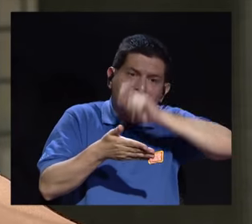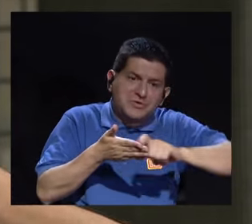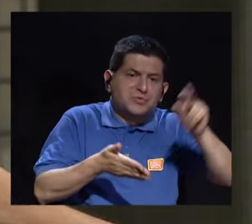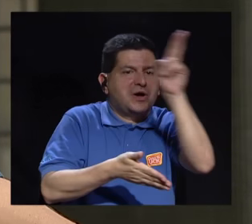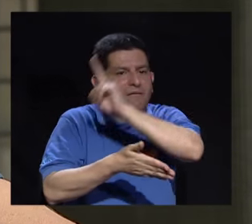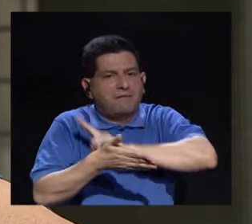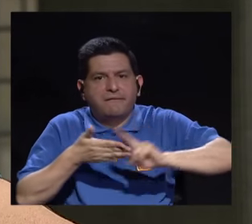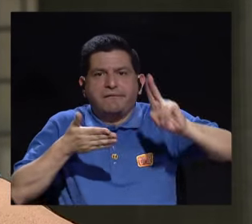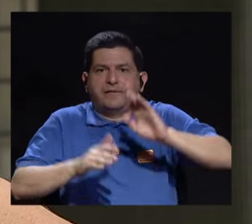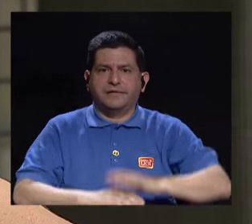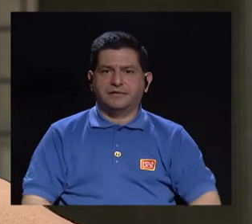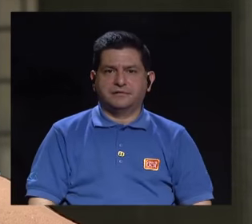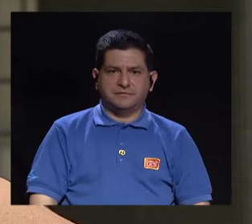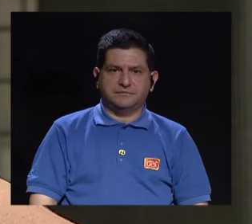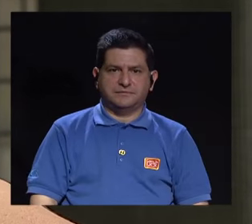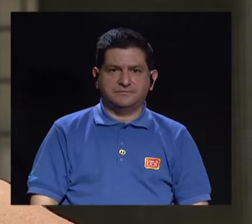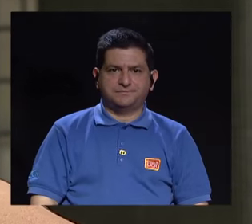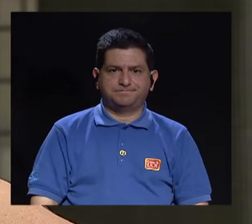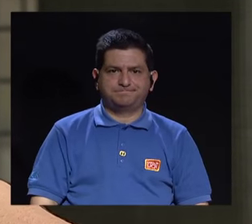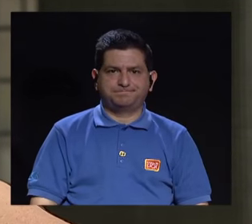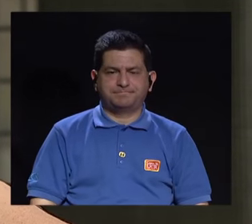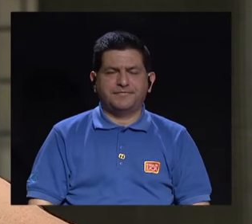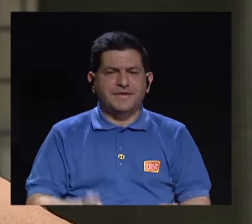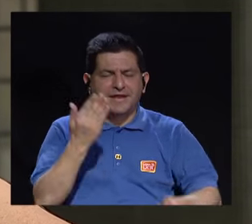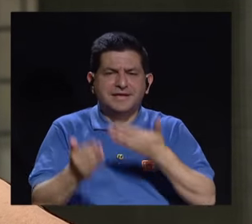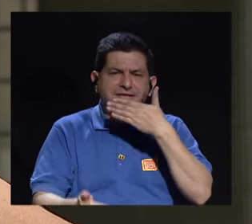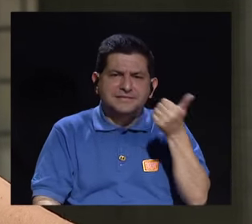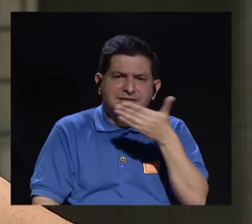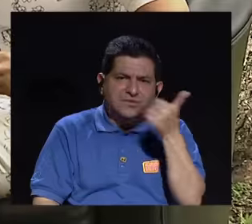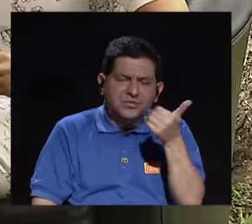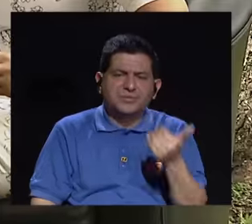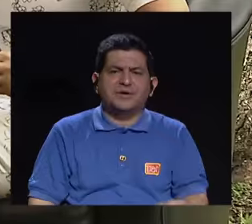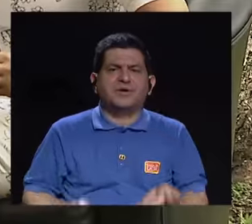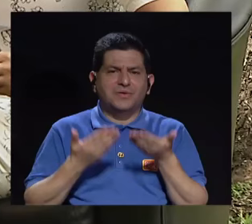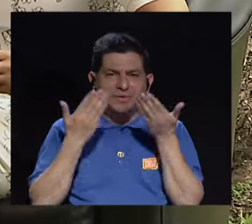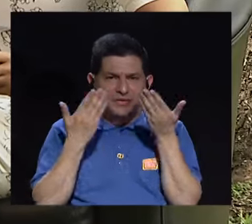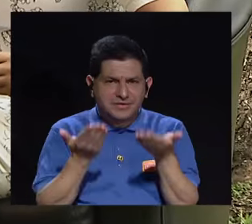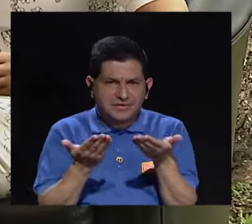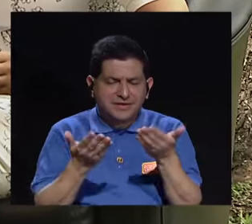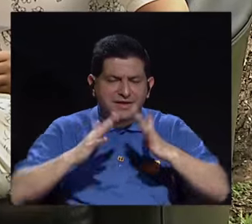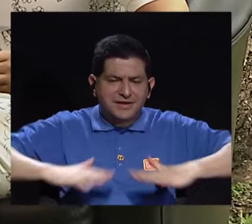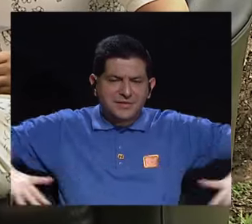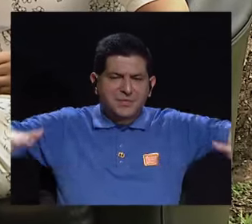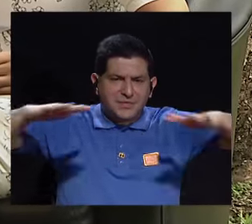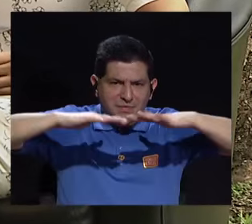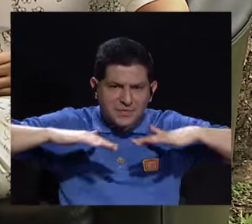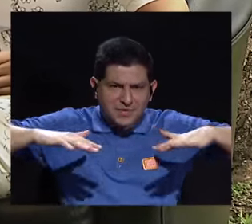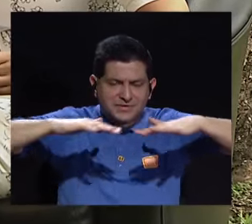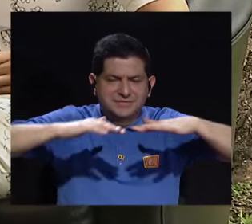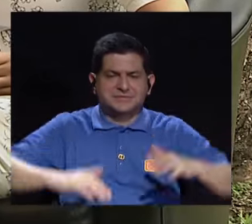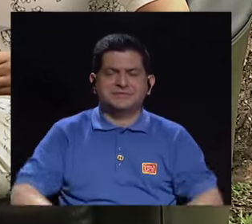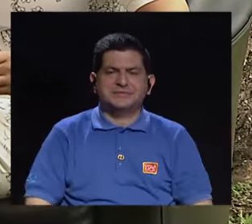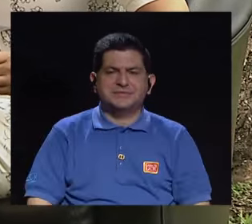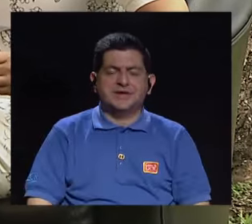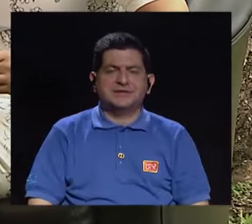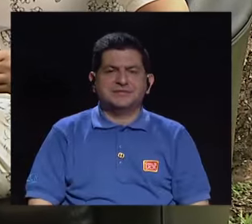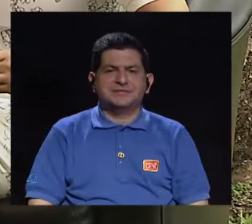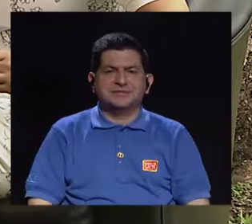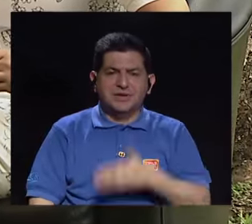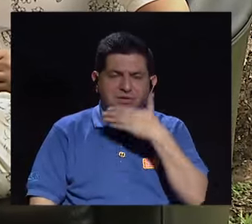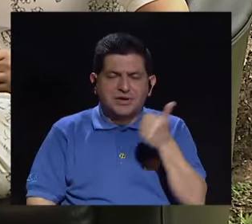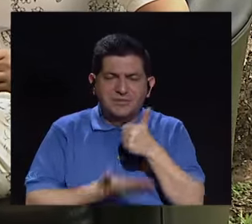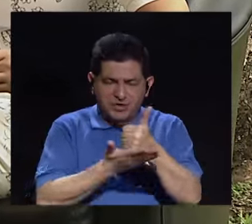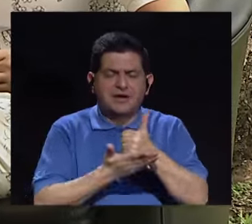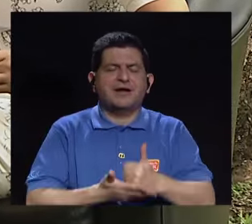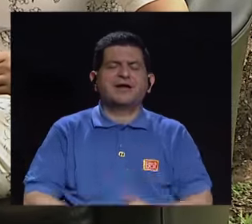escolar o universitario, quizás lo mejor es brindar ese entorno o facilitarle la mejor